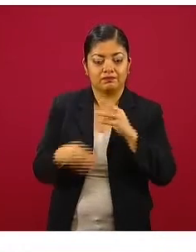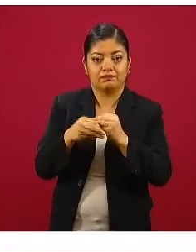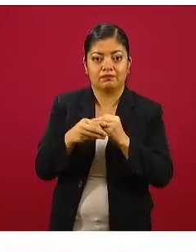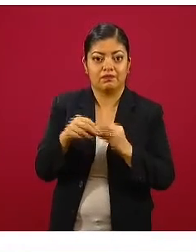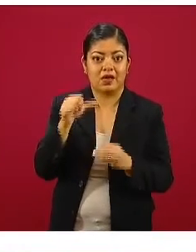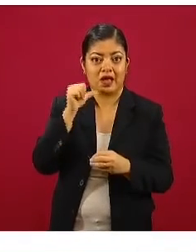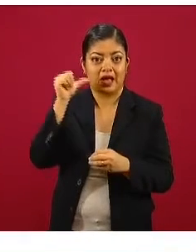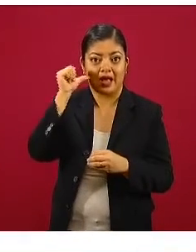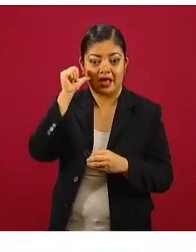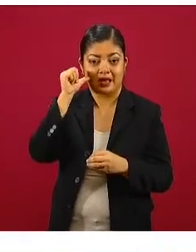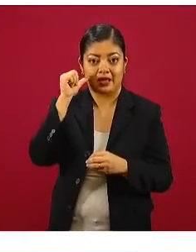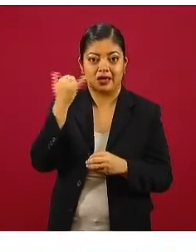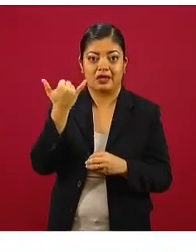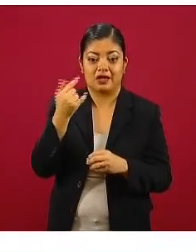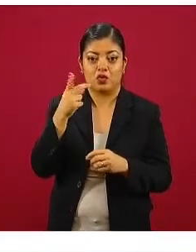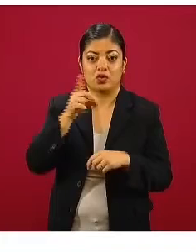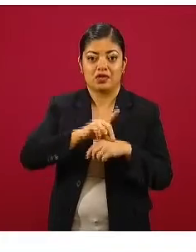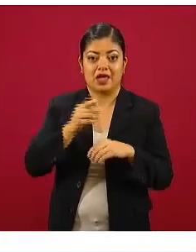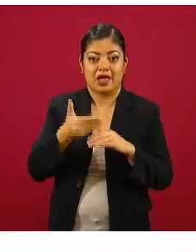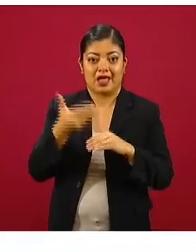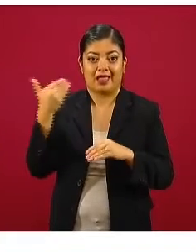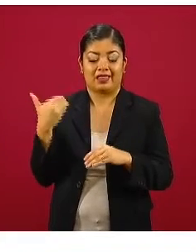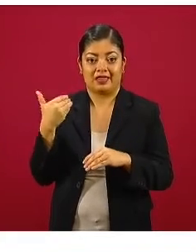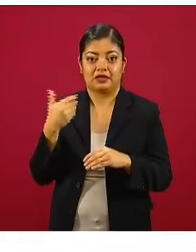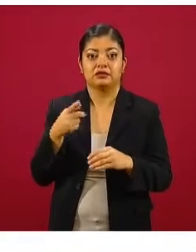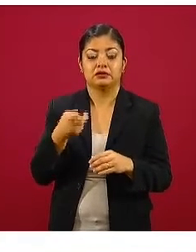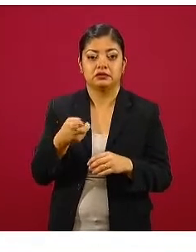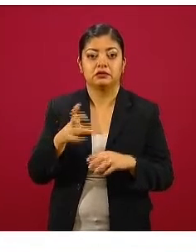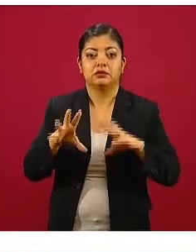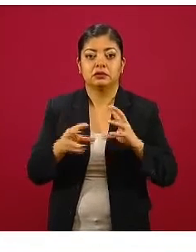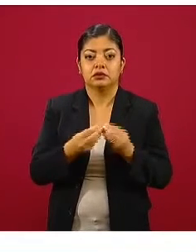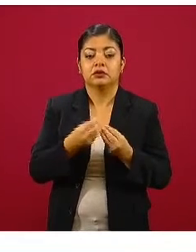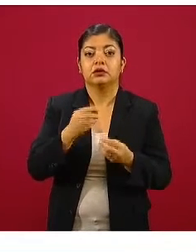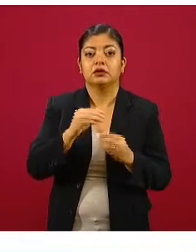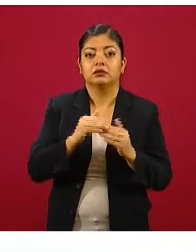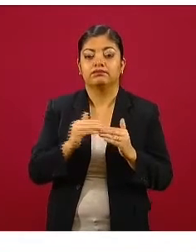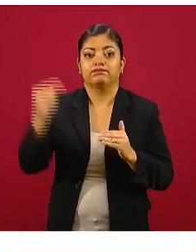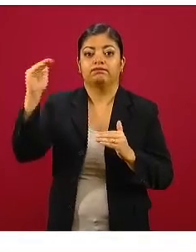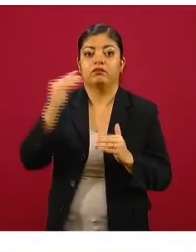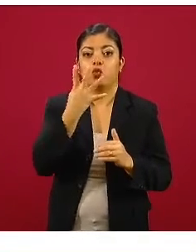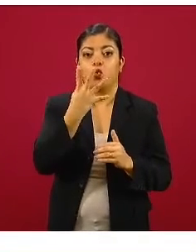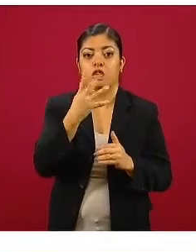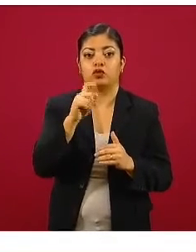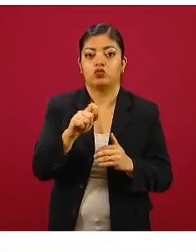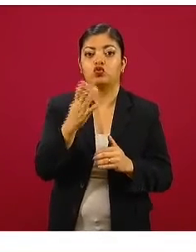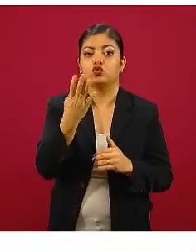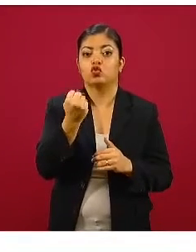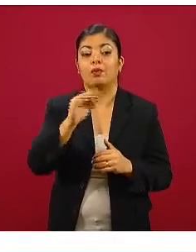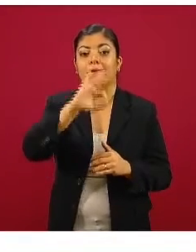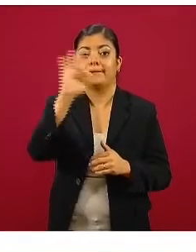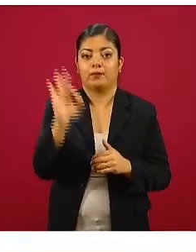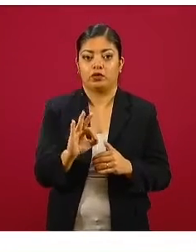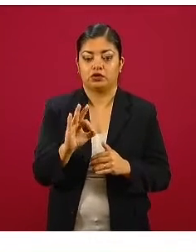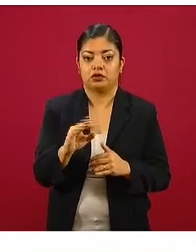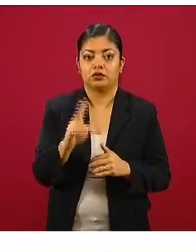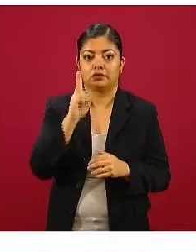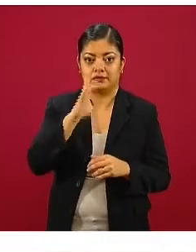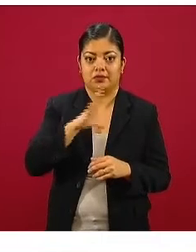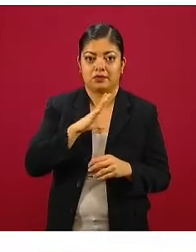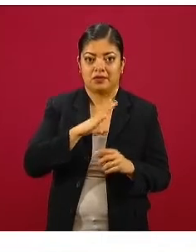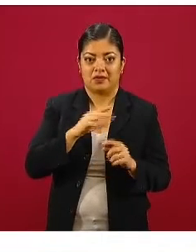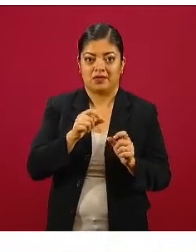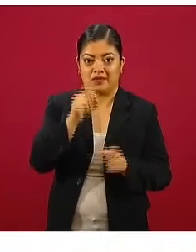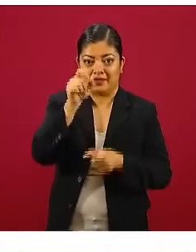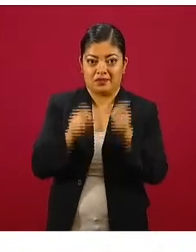desde ayer y el día previo, y esto representa un incremento de 4.9 por ciento. Como se puede ver en las barras